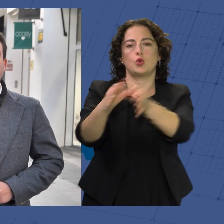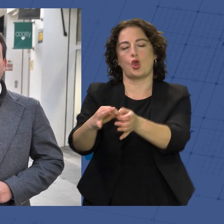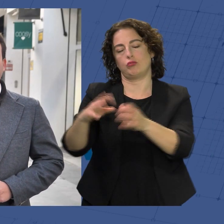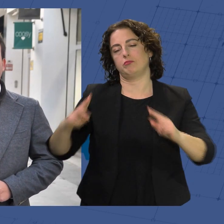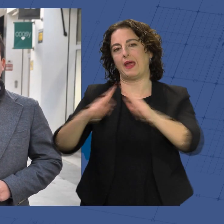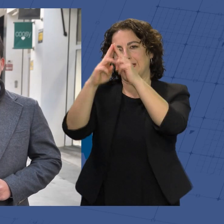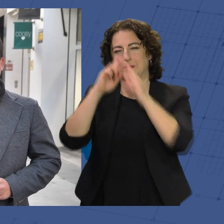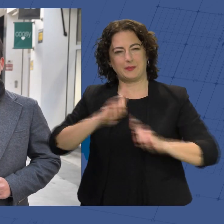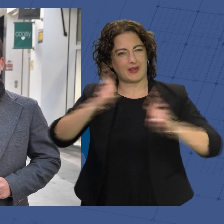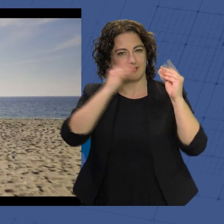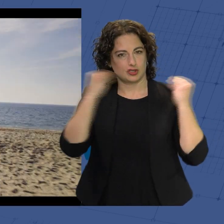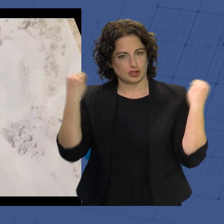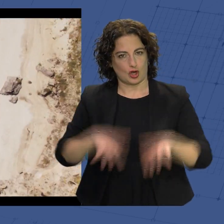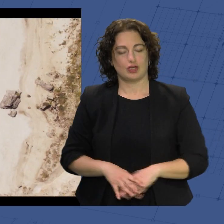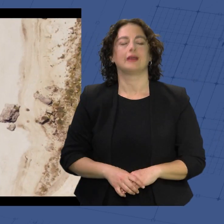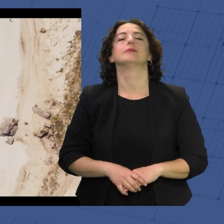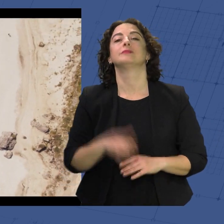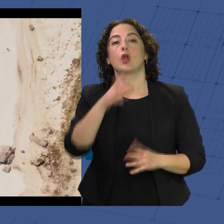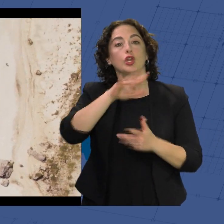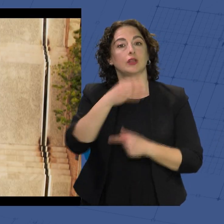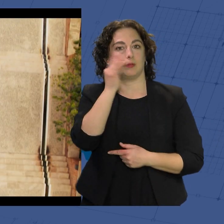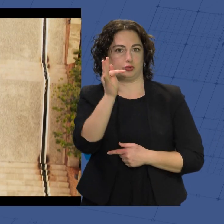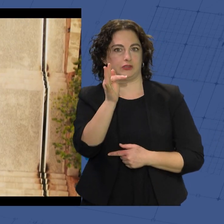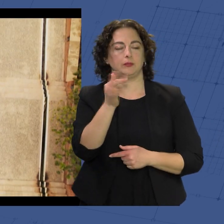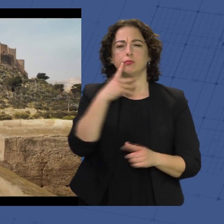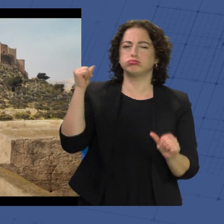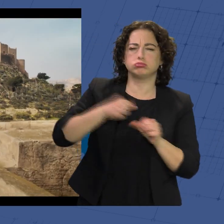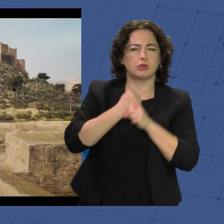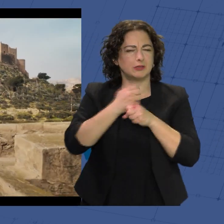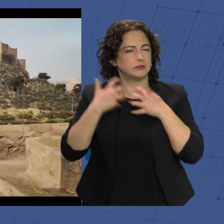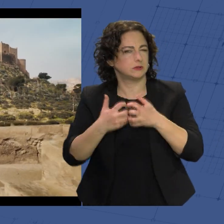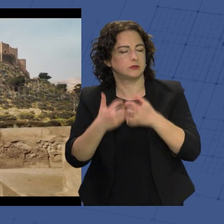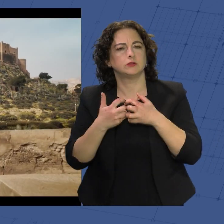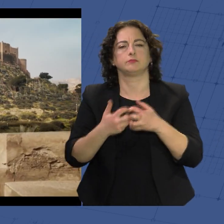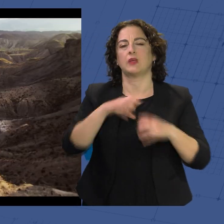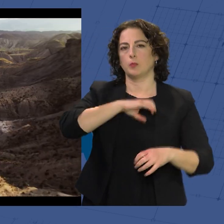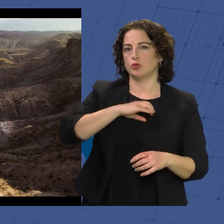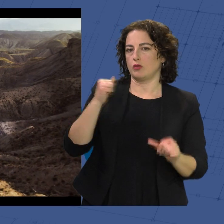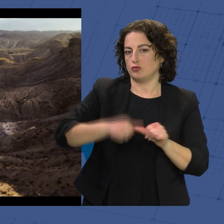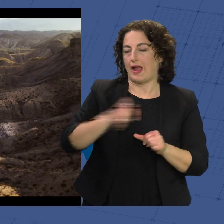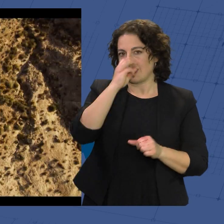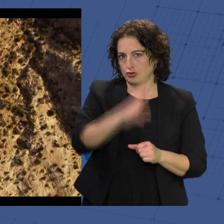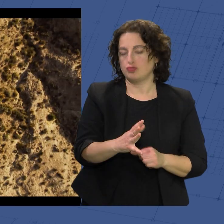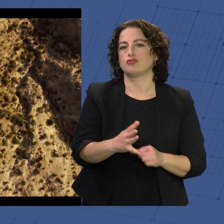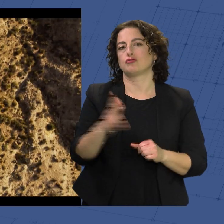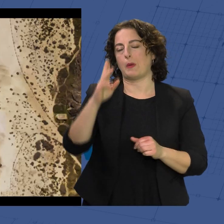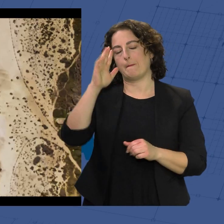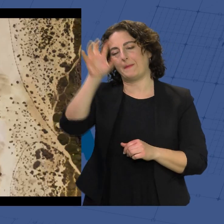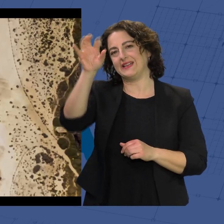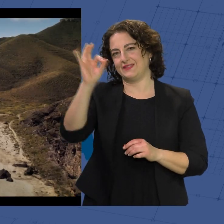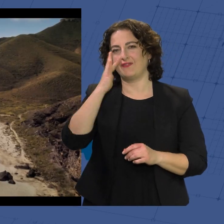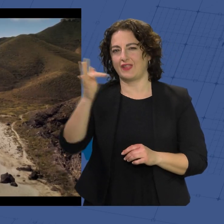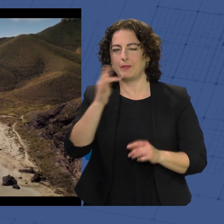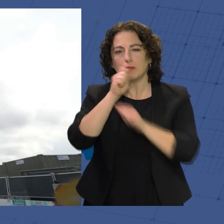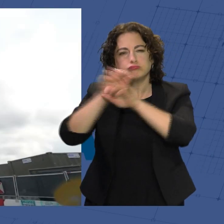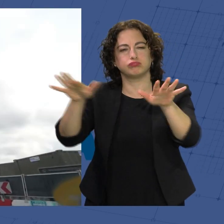por primera vez en la historia. Esta buena noticia responde al intenso trabajo que la Diputación Provincial ha llevado a cabo durante los últimos años en el País Galo para difundir el